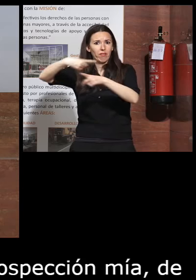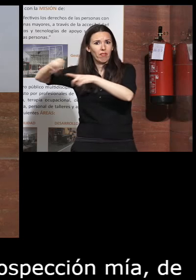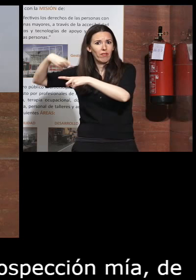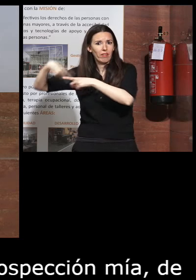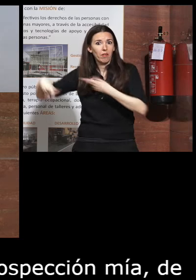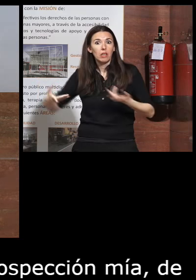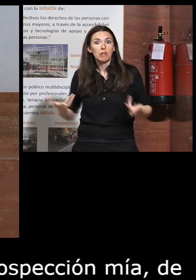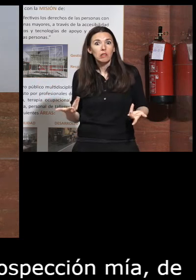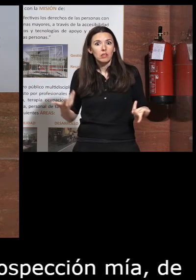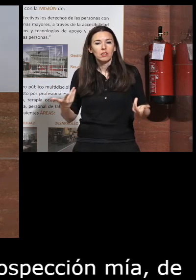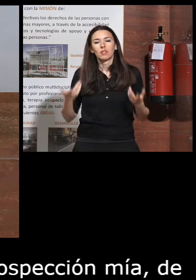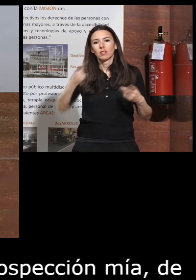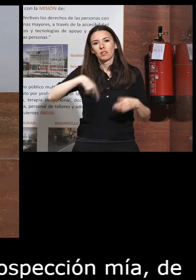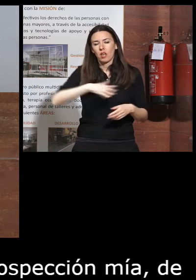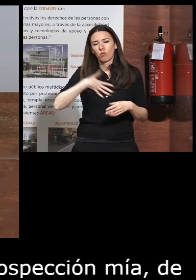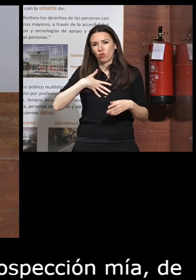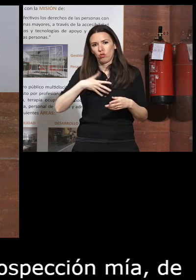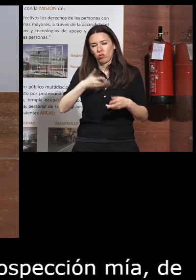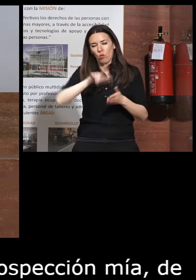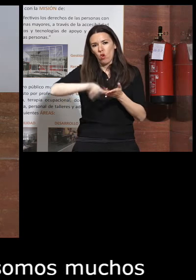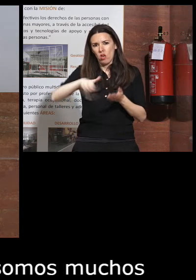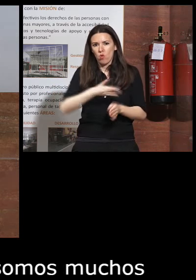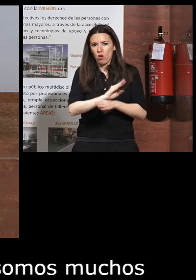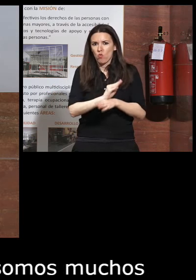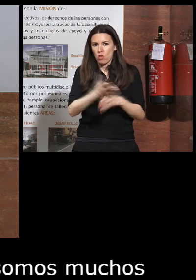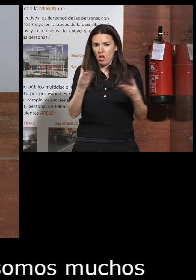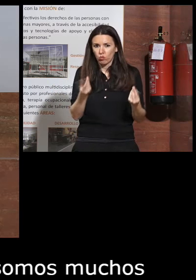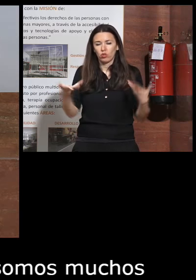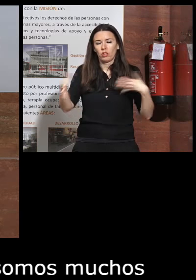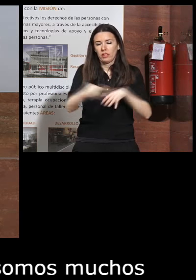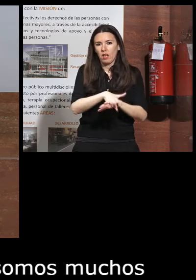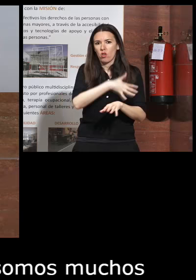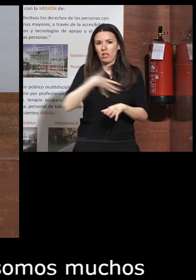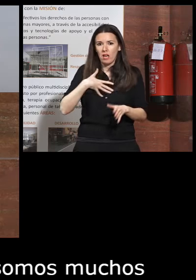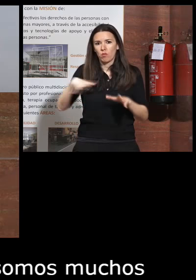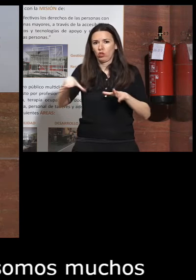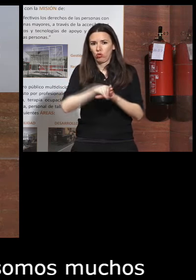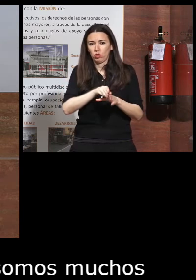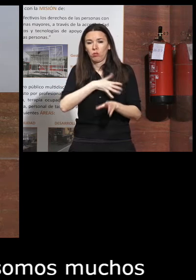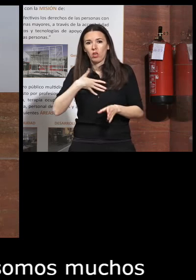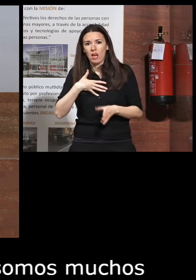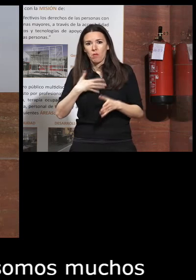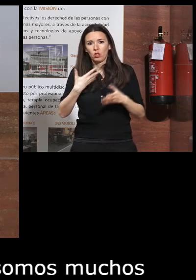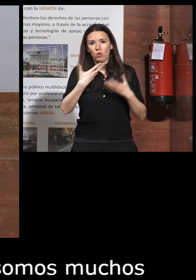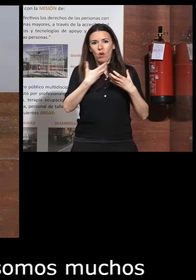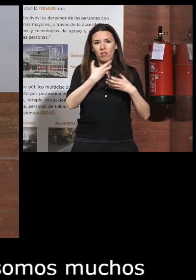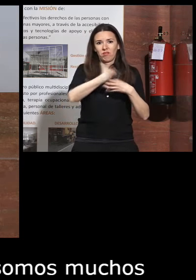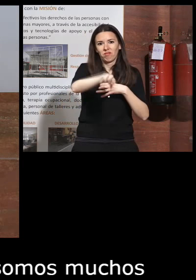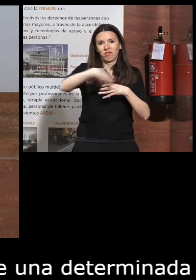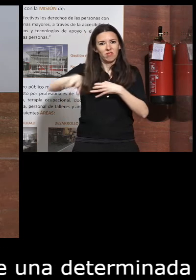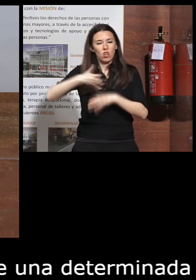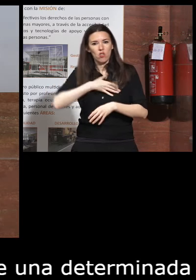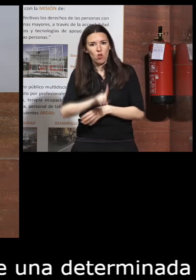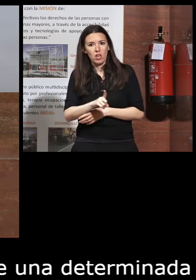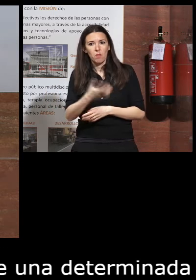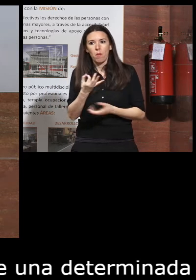queremos cuidar mucho el lenguaje queremos ser integradores queremos ser inclusivos no queremos segregar pero a veces no sabemos cómo